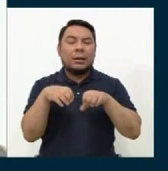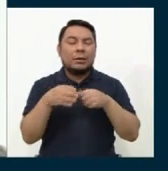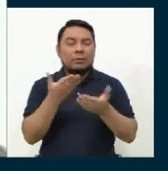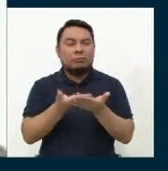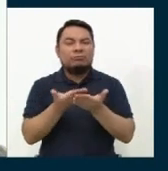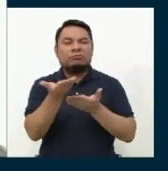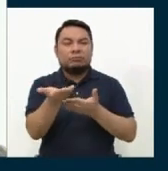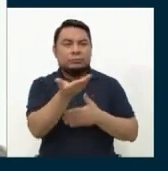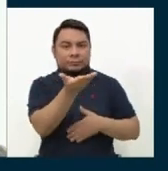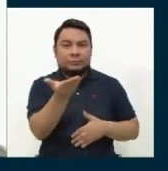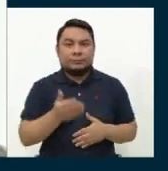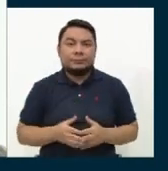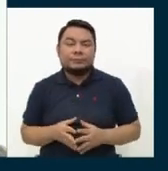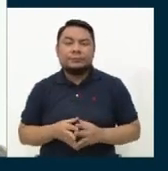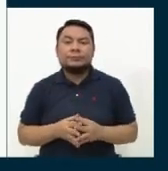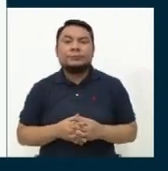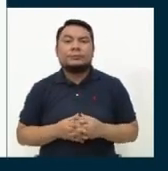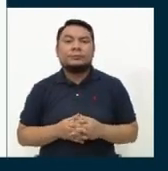Adelante, por favor.